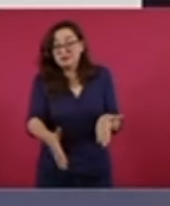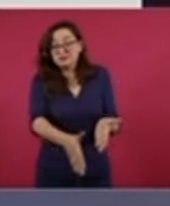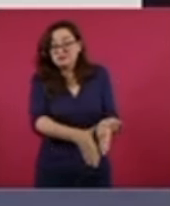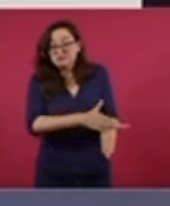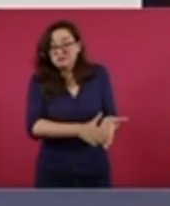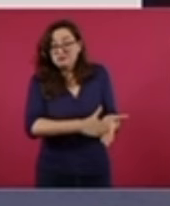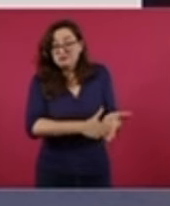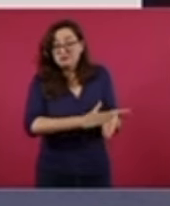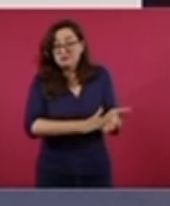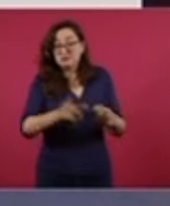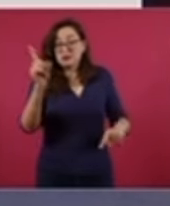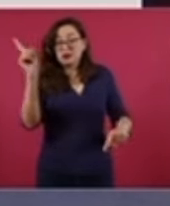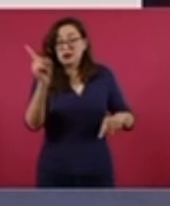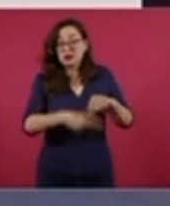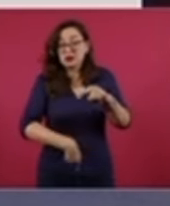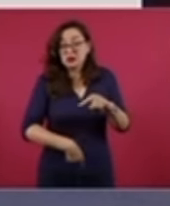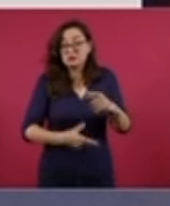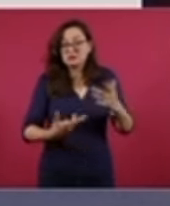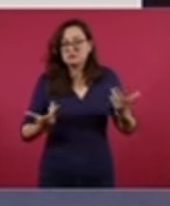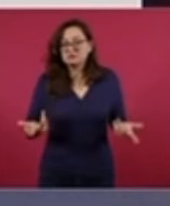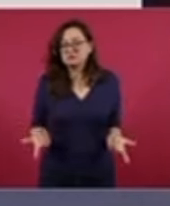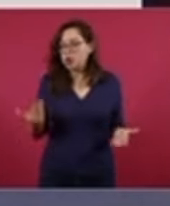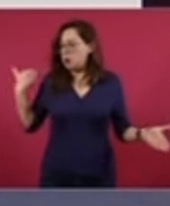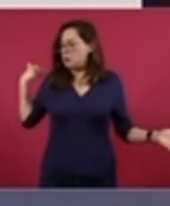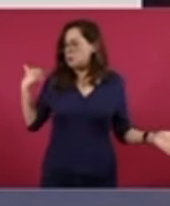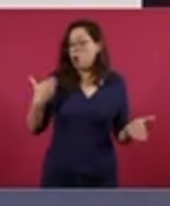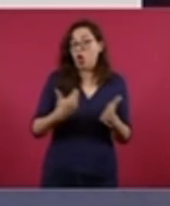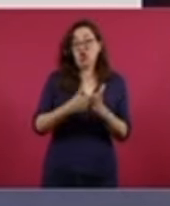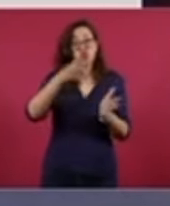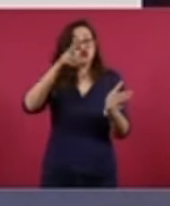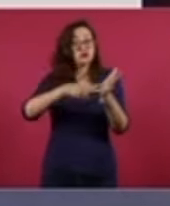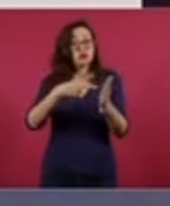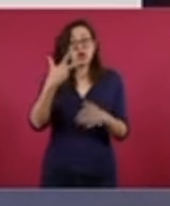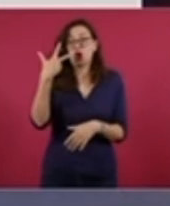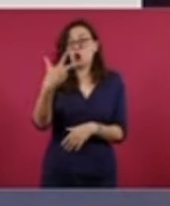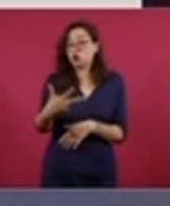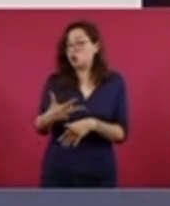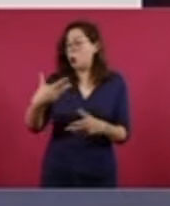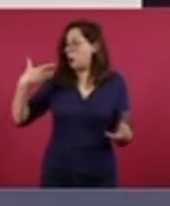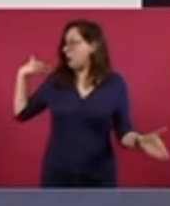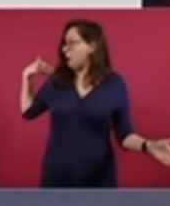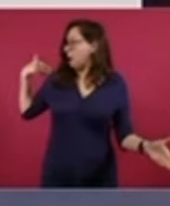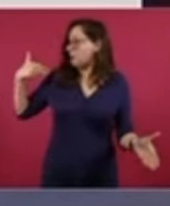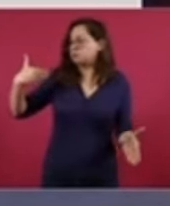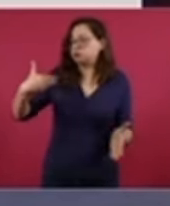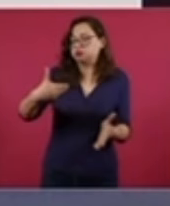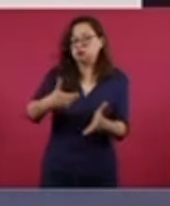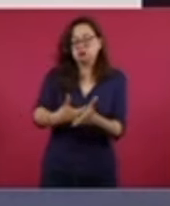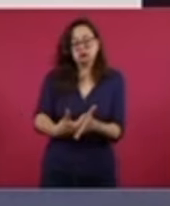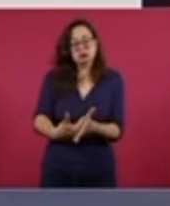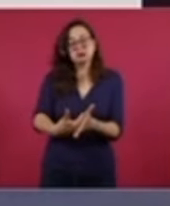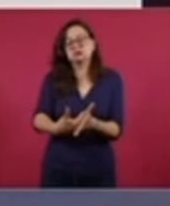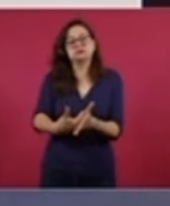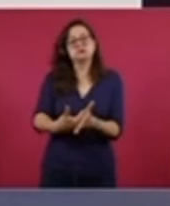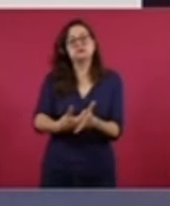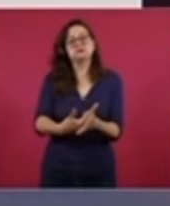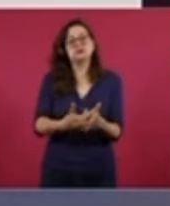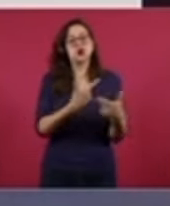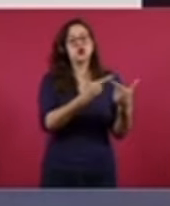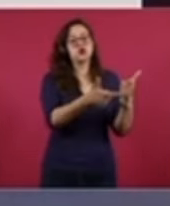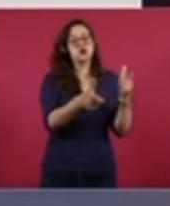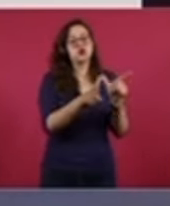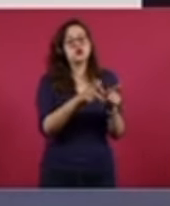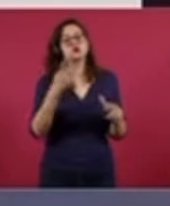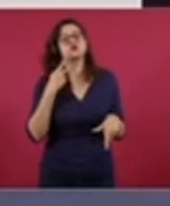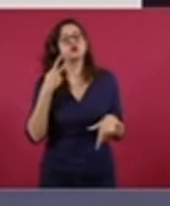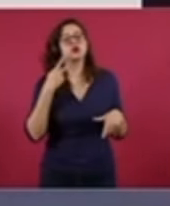asignación ha sido por partidos políticos y no así por coaliciones. Y lo podemos ver en todas